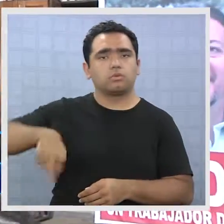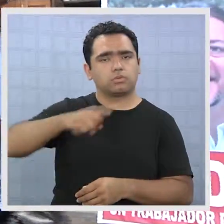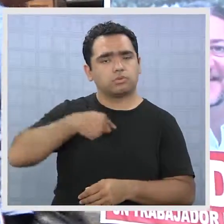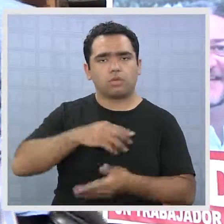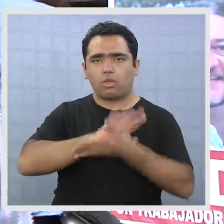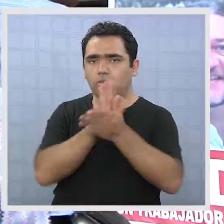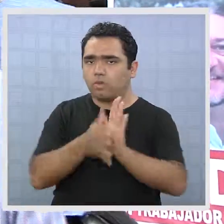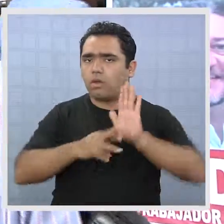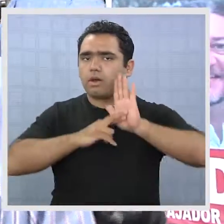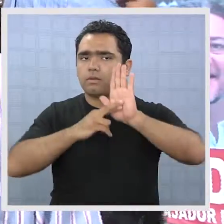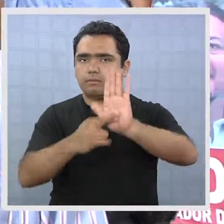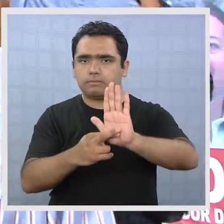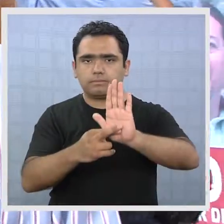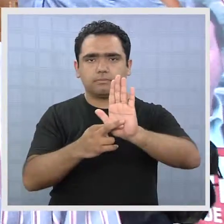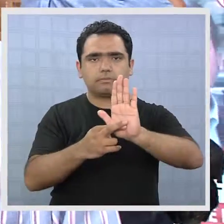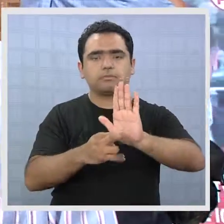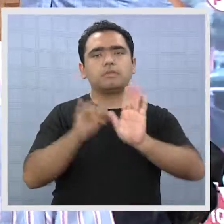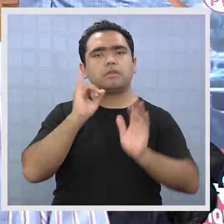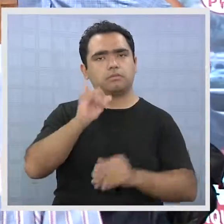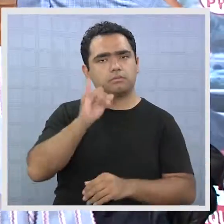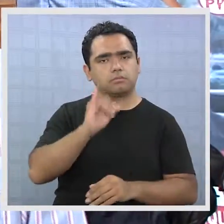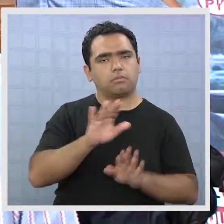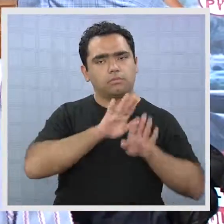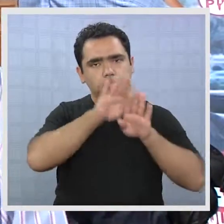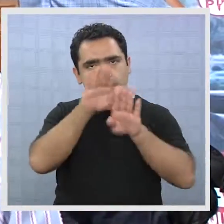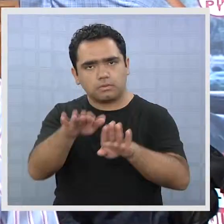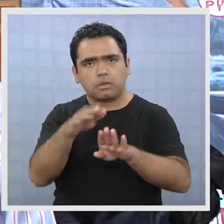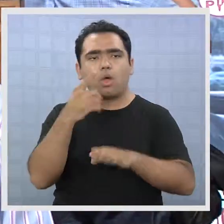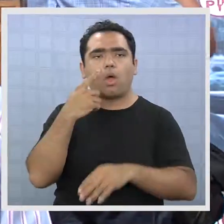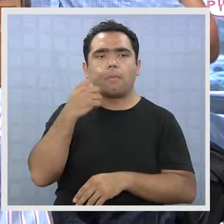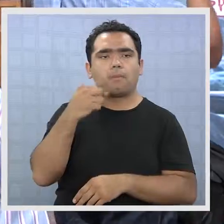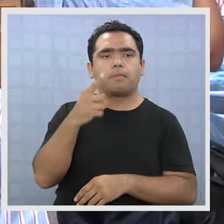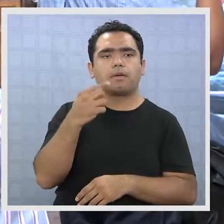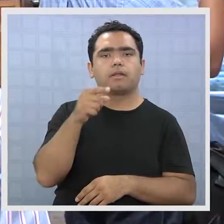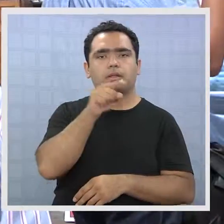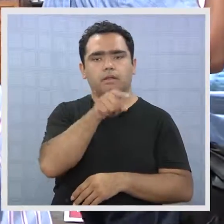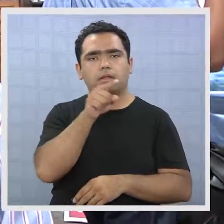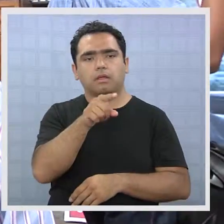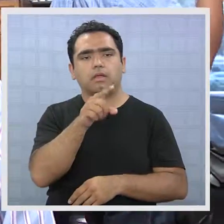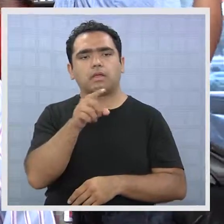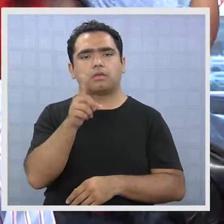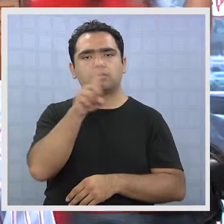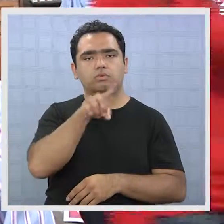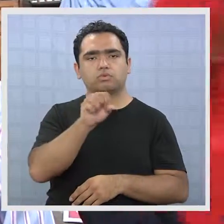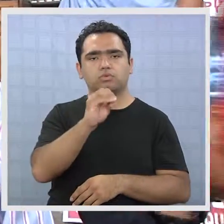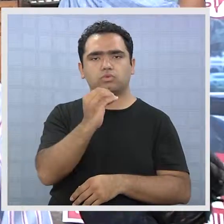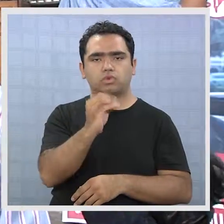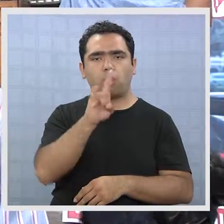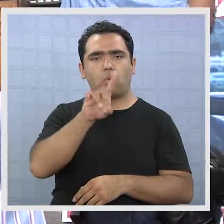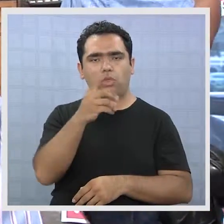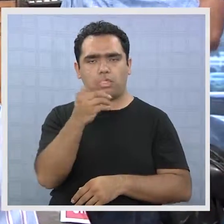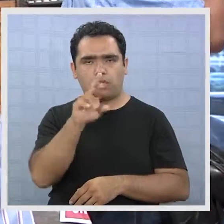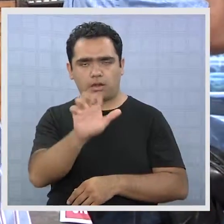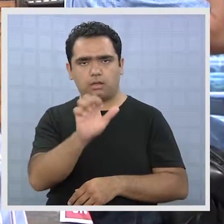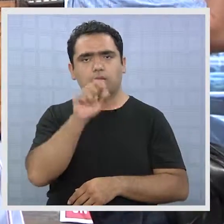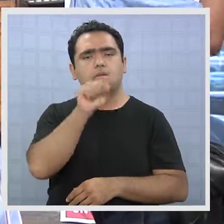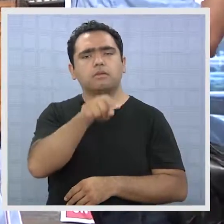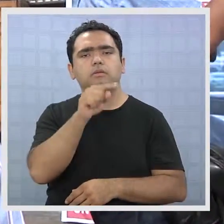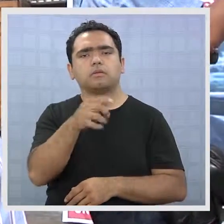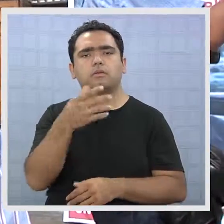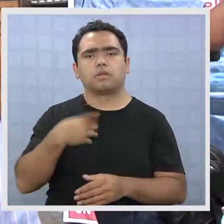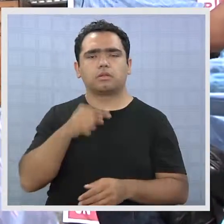en este momento estamos todos representando y estamos respaldando la candidatura del compañero Sudre. Están todas las bases, movimientos sociales,